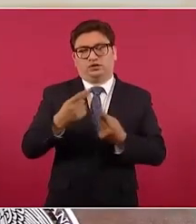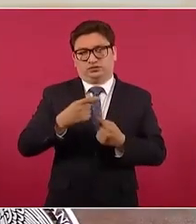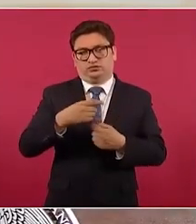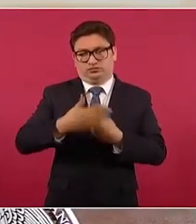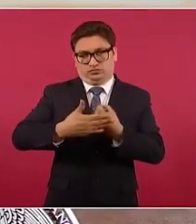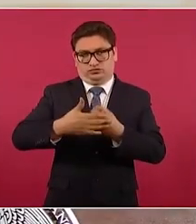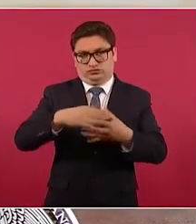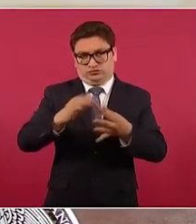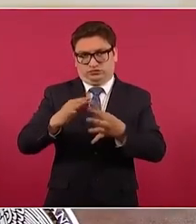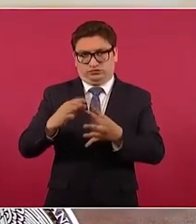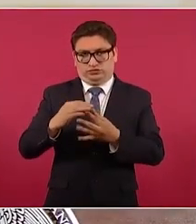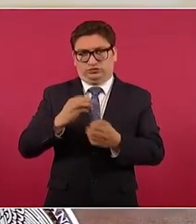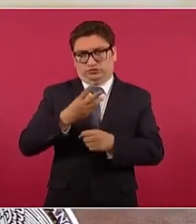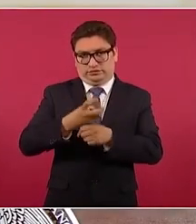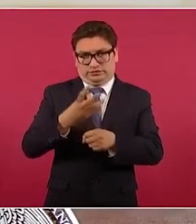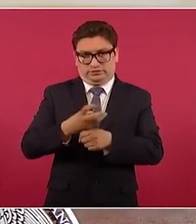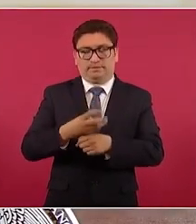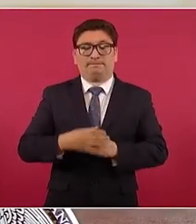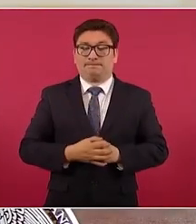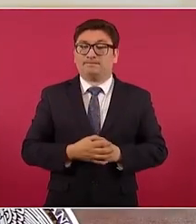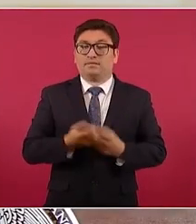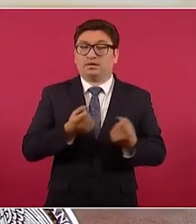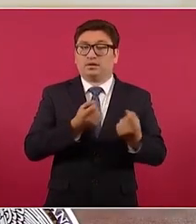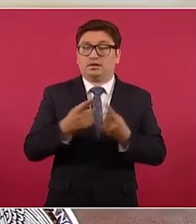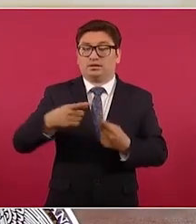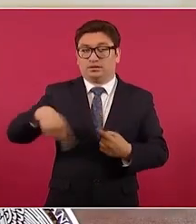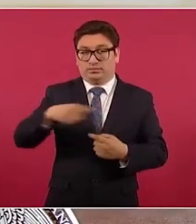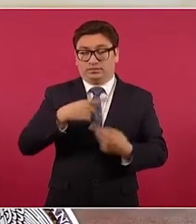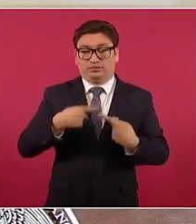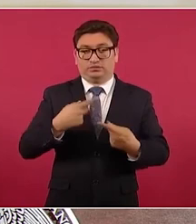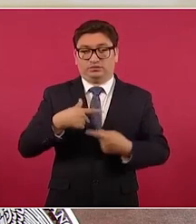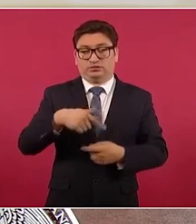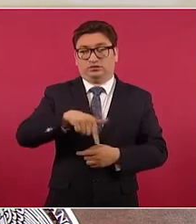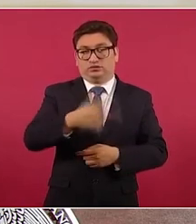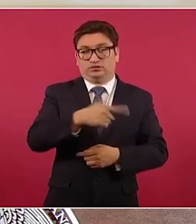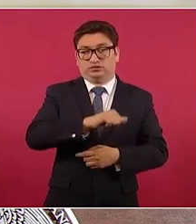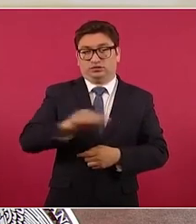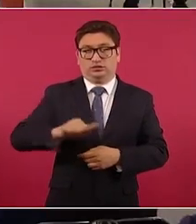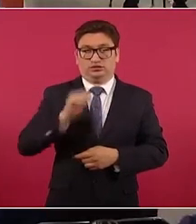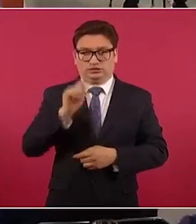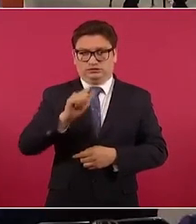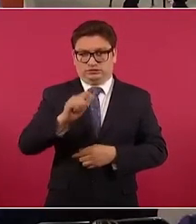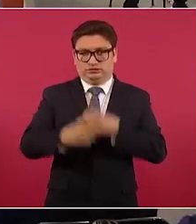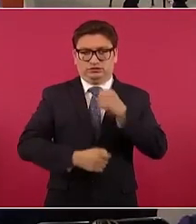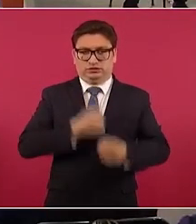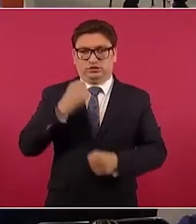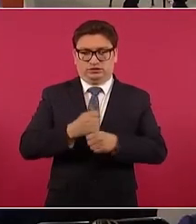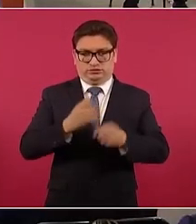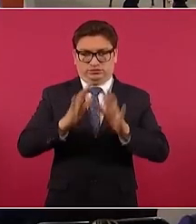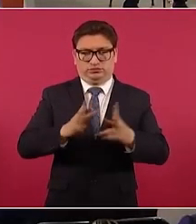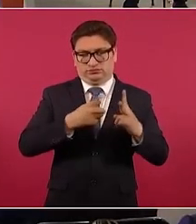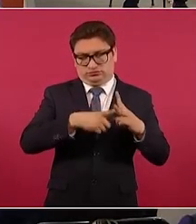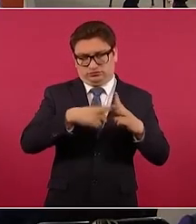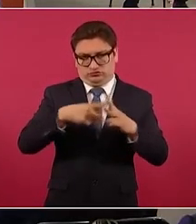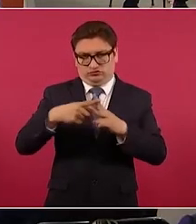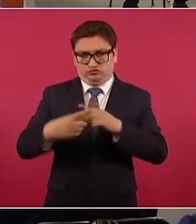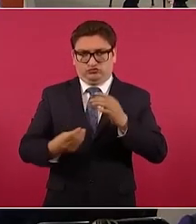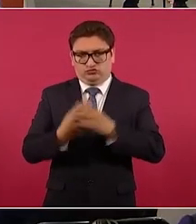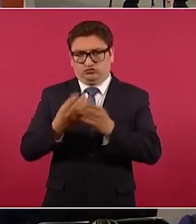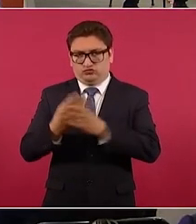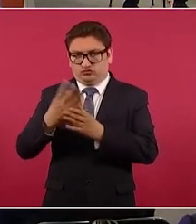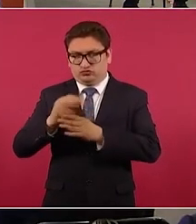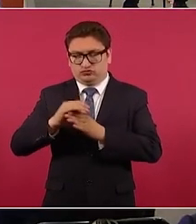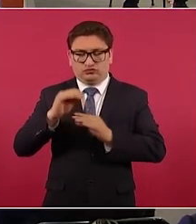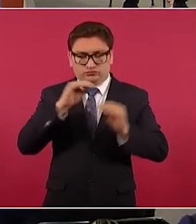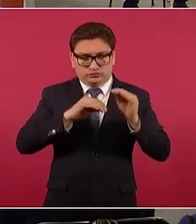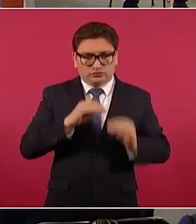comentaré sobre el refuerzo las personas de 12 a 17 años hicimos ya la actualización de cifras con todo lo que se